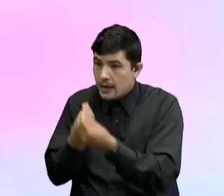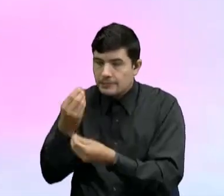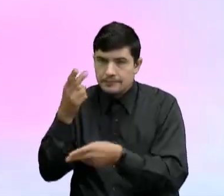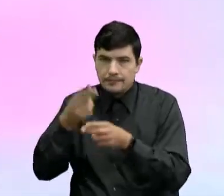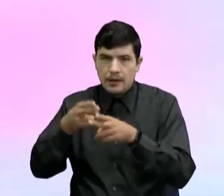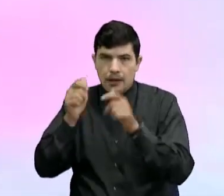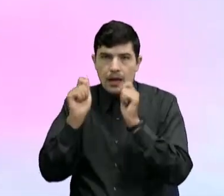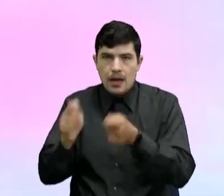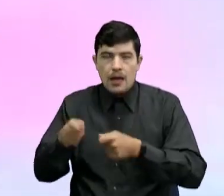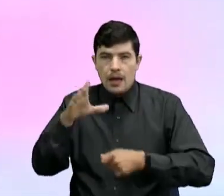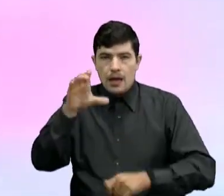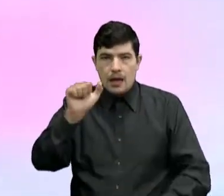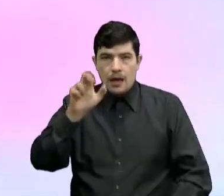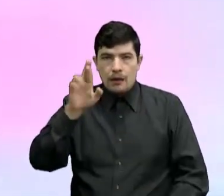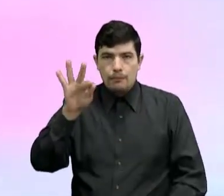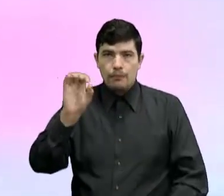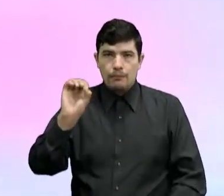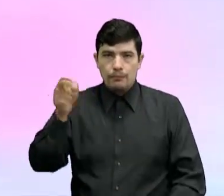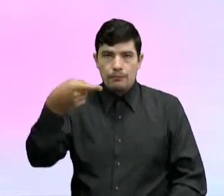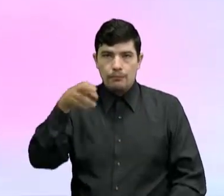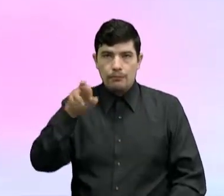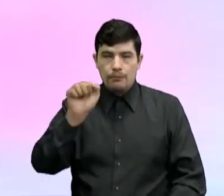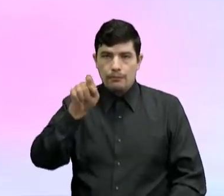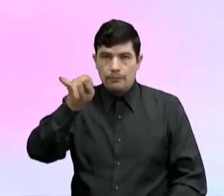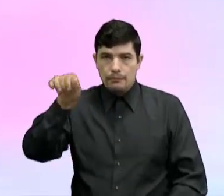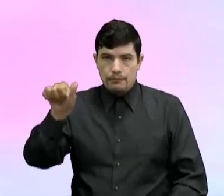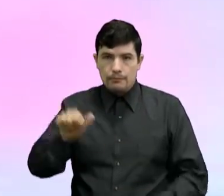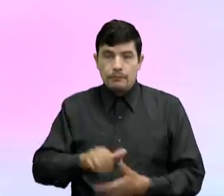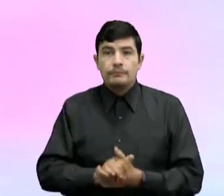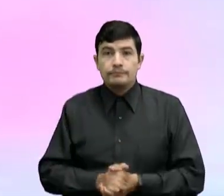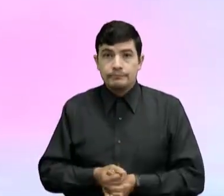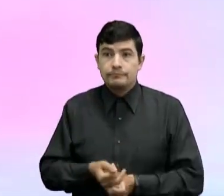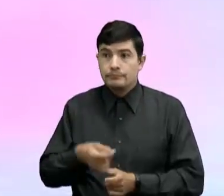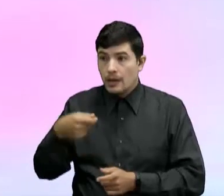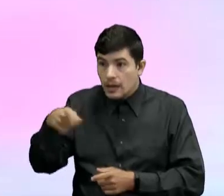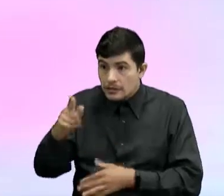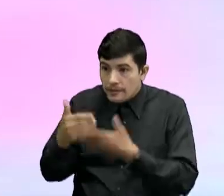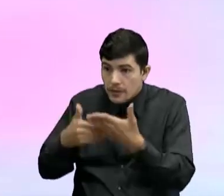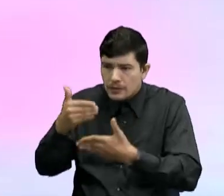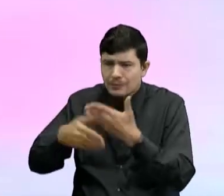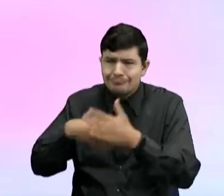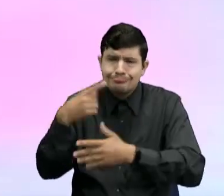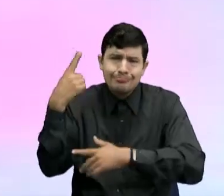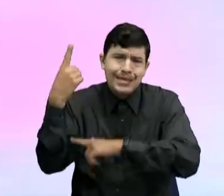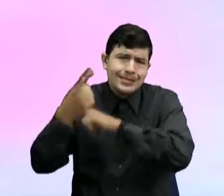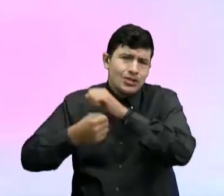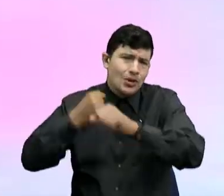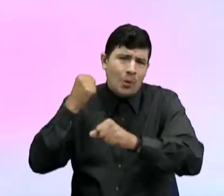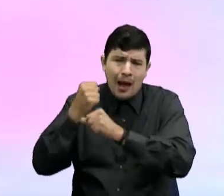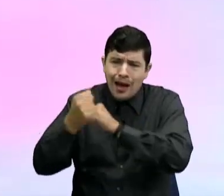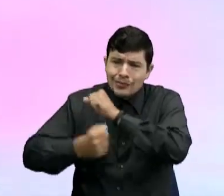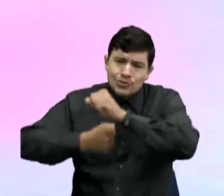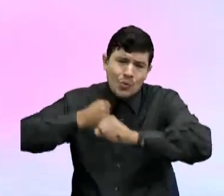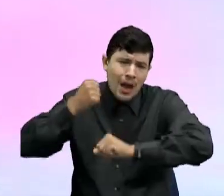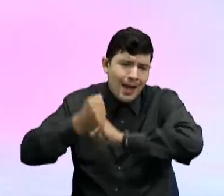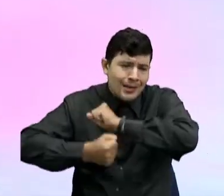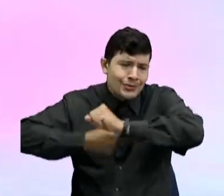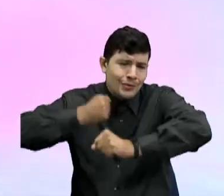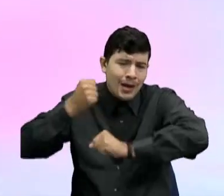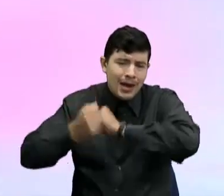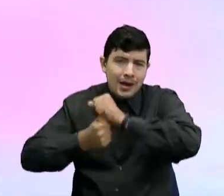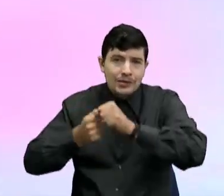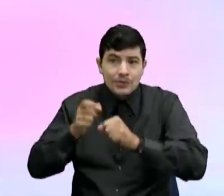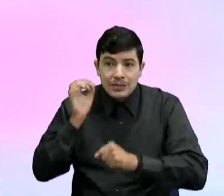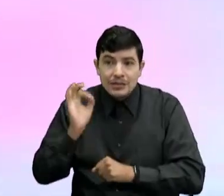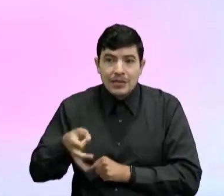lo decías Hoy día utilizamos aplicaciones Pero esto ha sido un proceso de miles de años El ser humano siempre ha tenido la idea De conocer